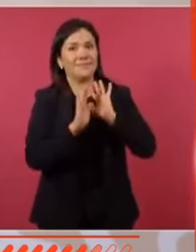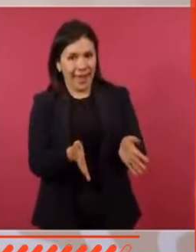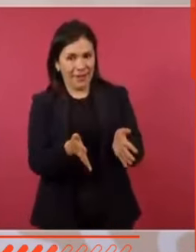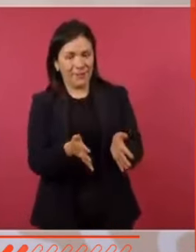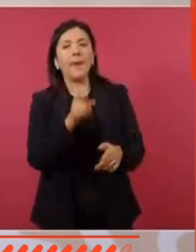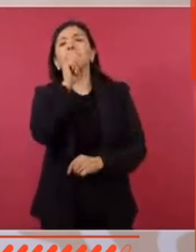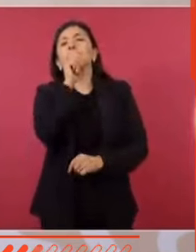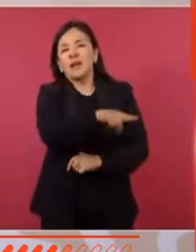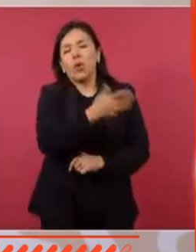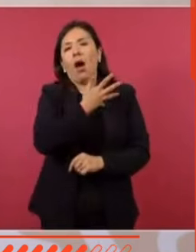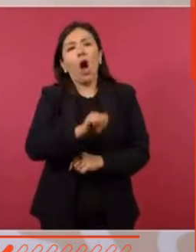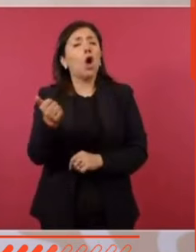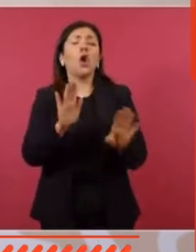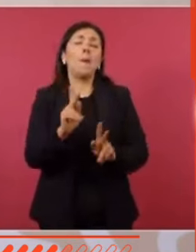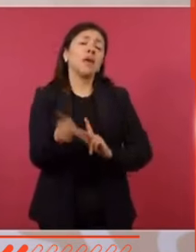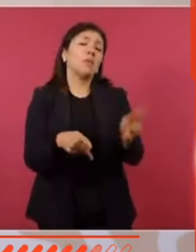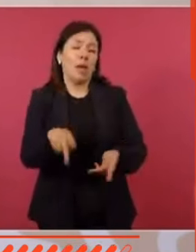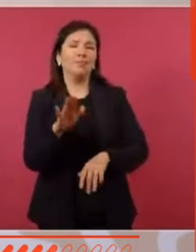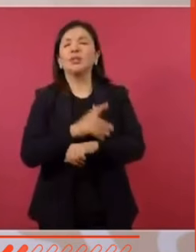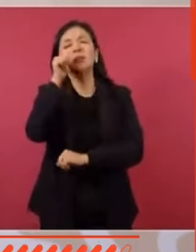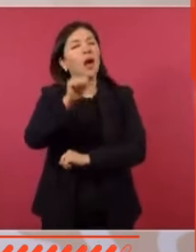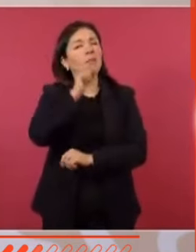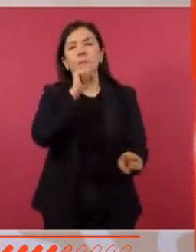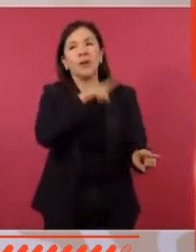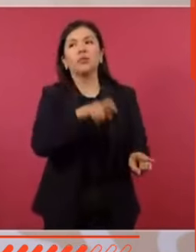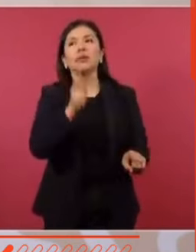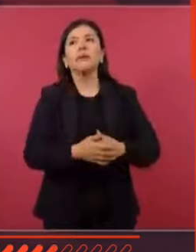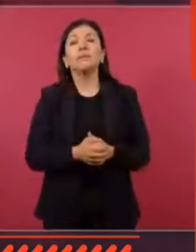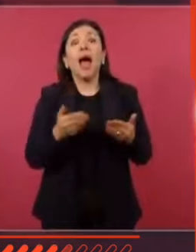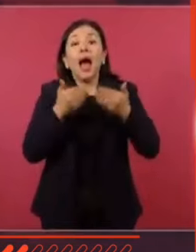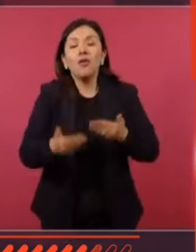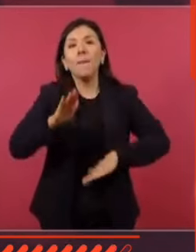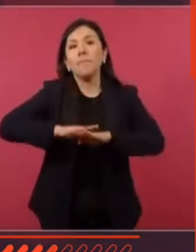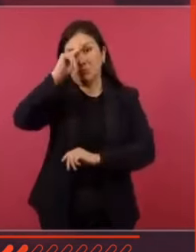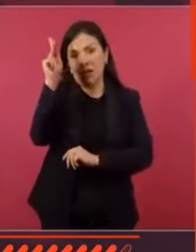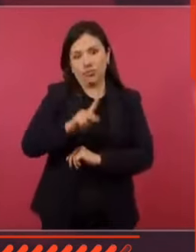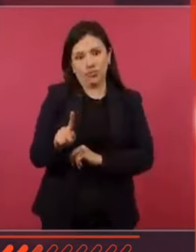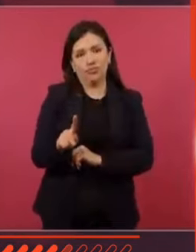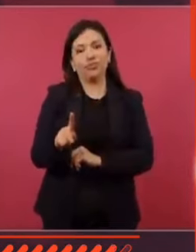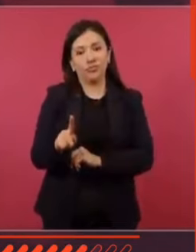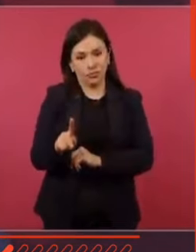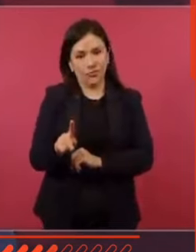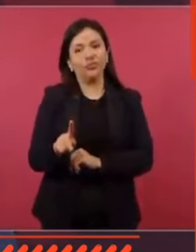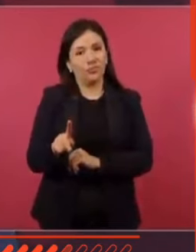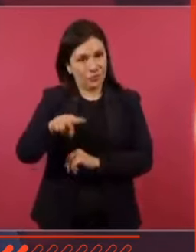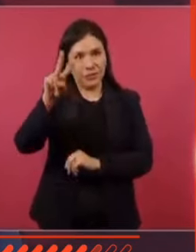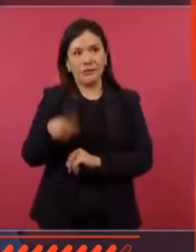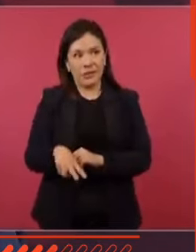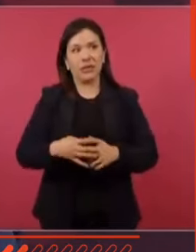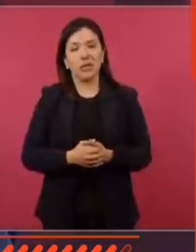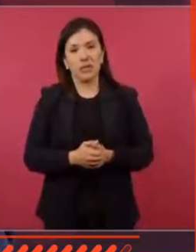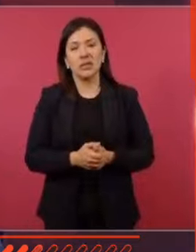hay otra excusa de siempre. Y ahora más, y es real.